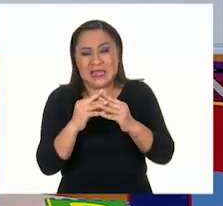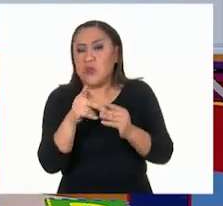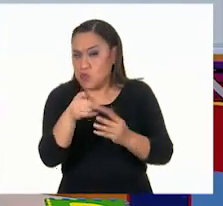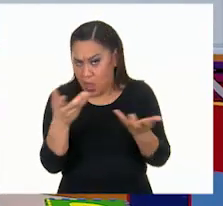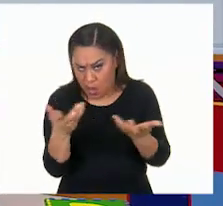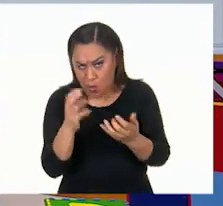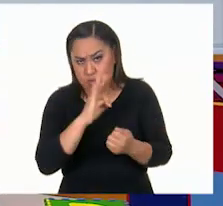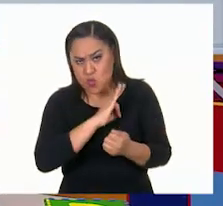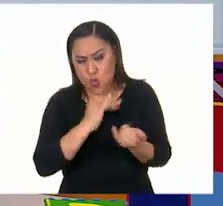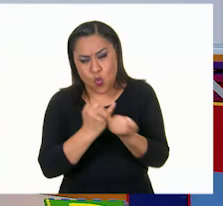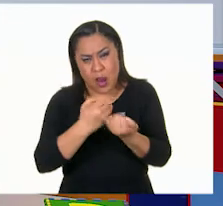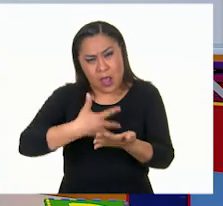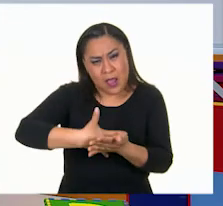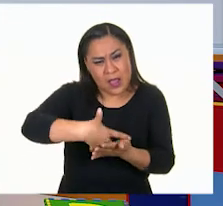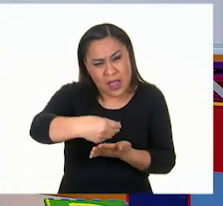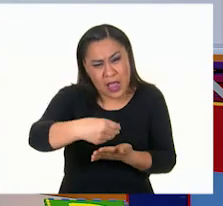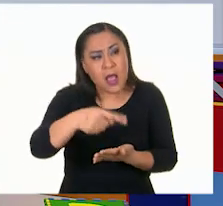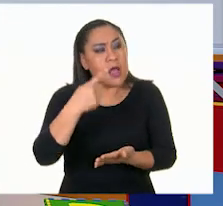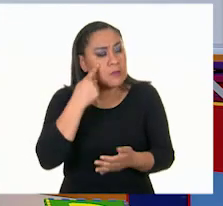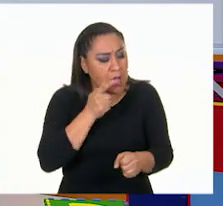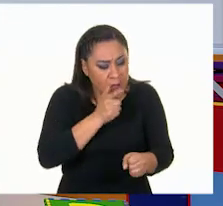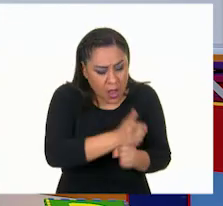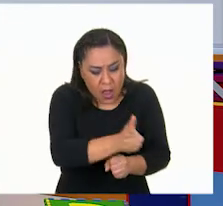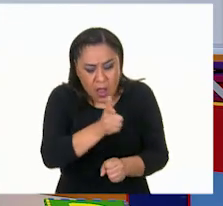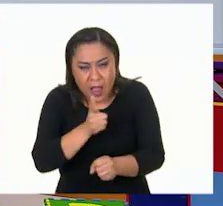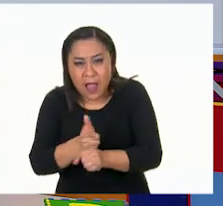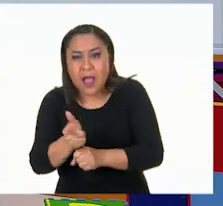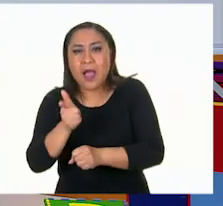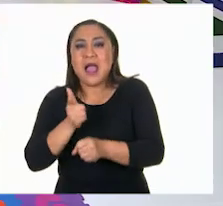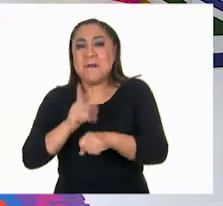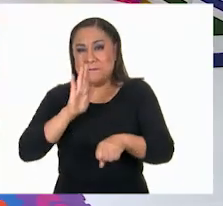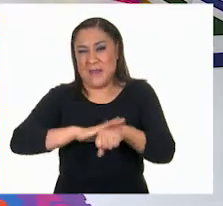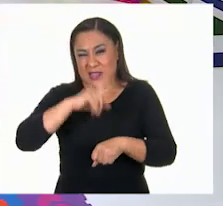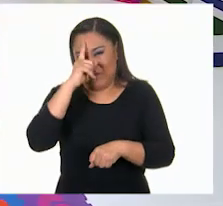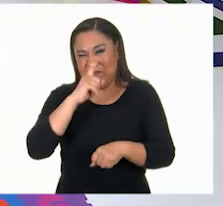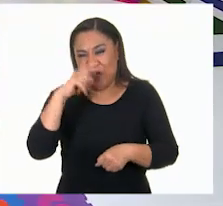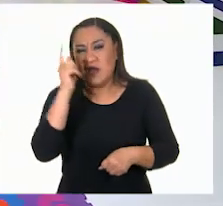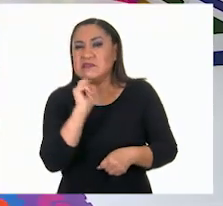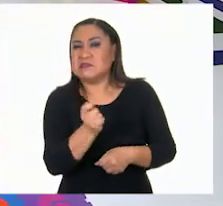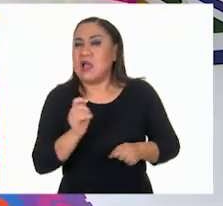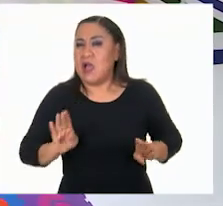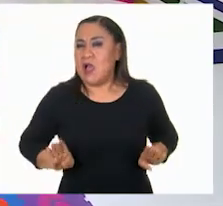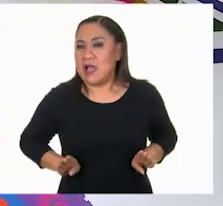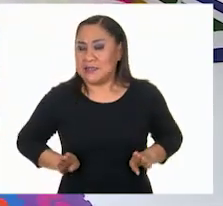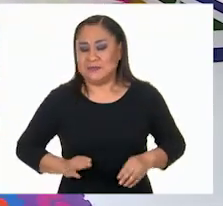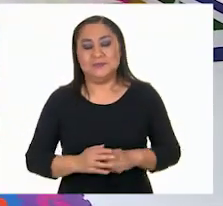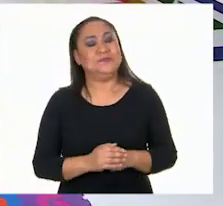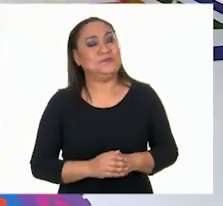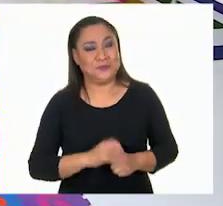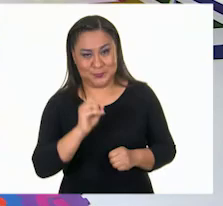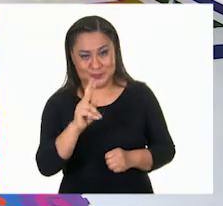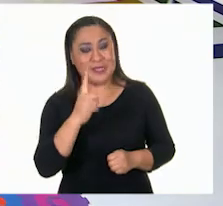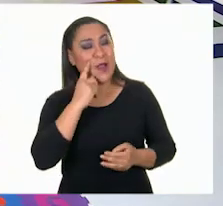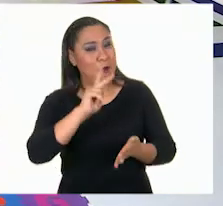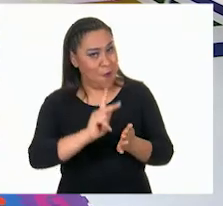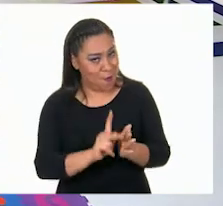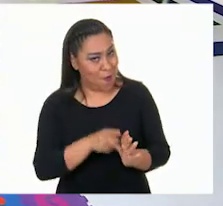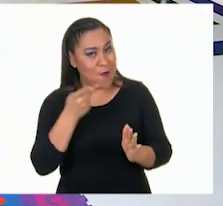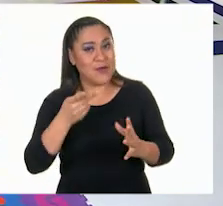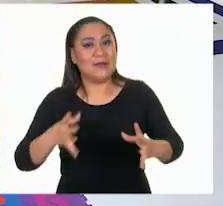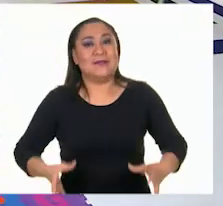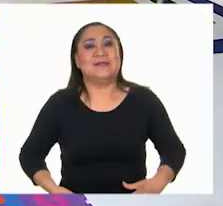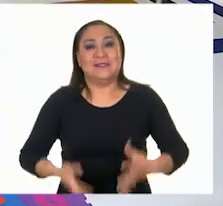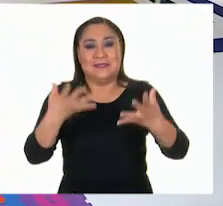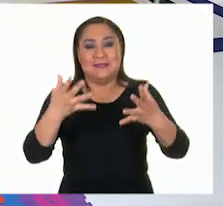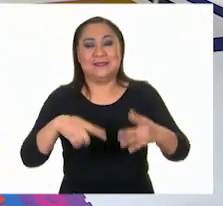yo hice e ir identificando cada una de sus características. Muy bien. Muy bien. Bueno, vamos a volver a tirar nuestro